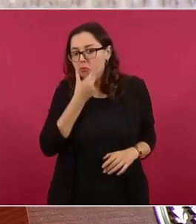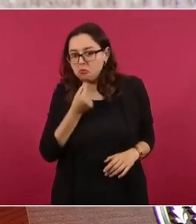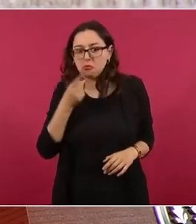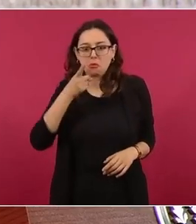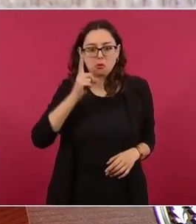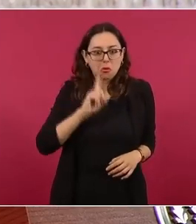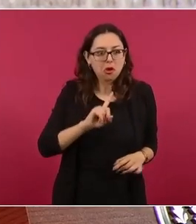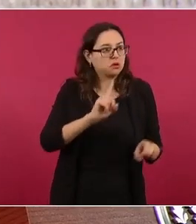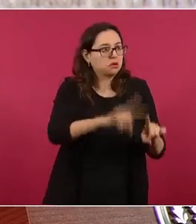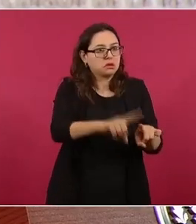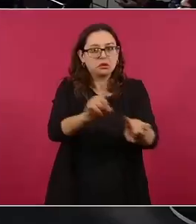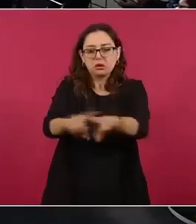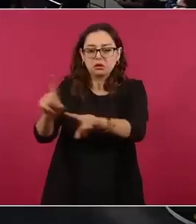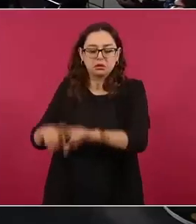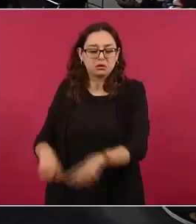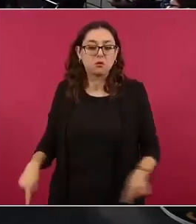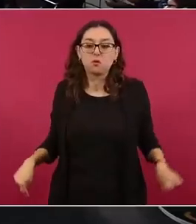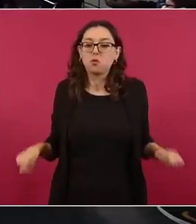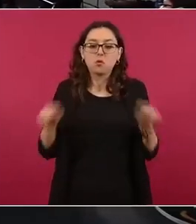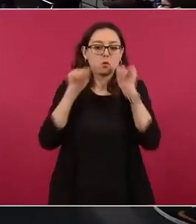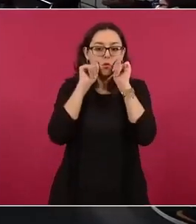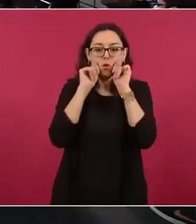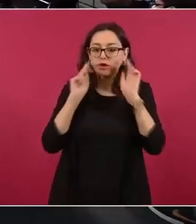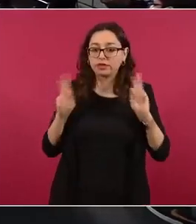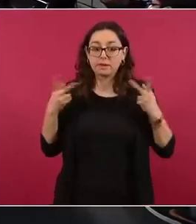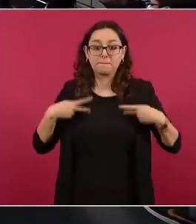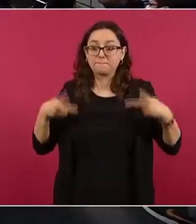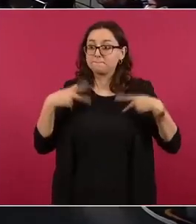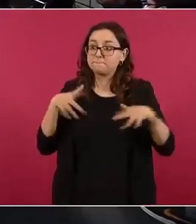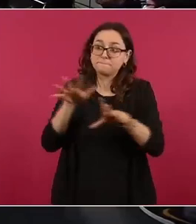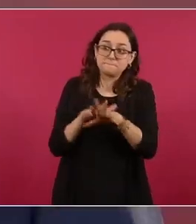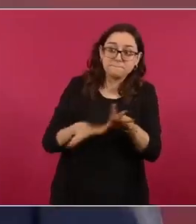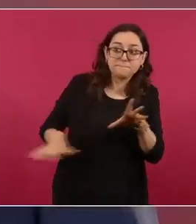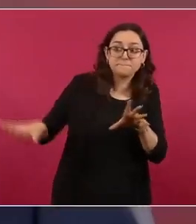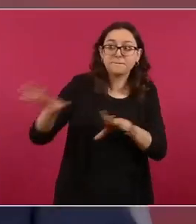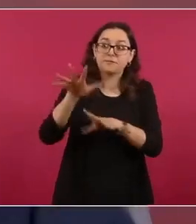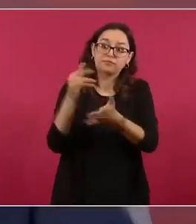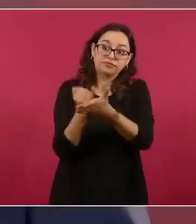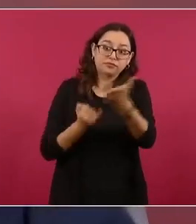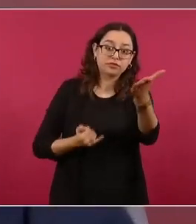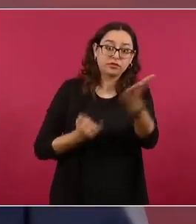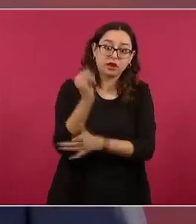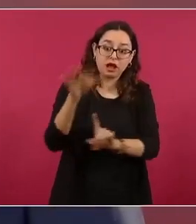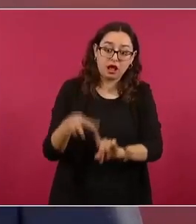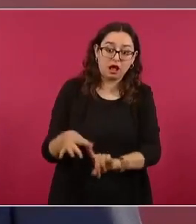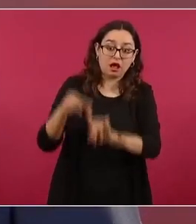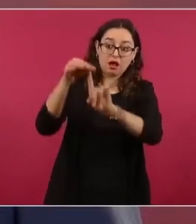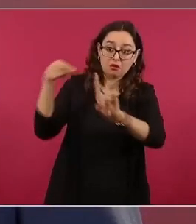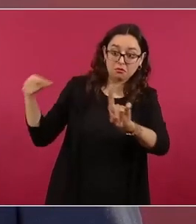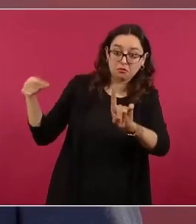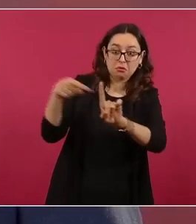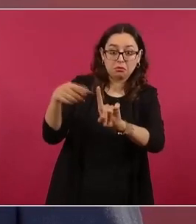porque voy a respetar la voluntad de la gente